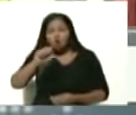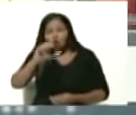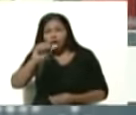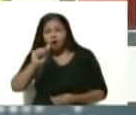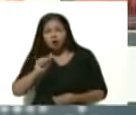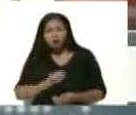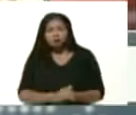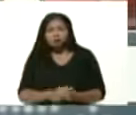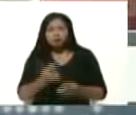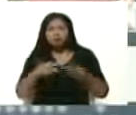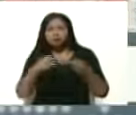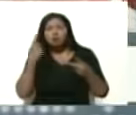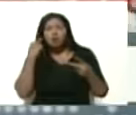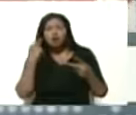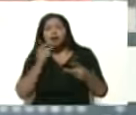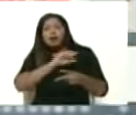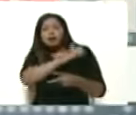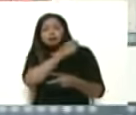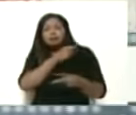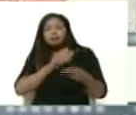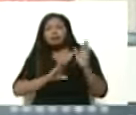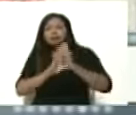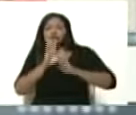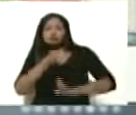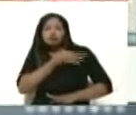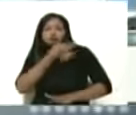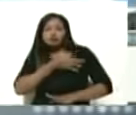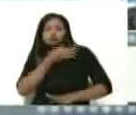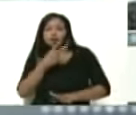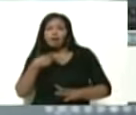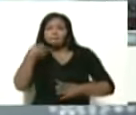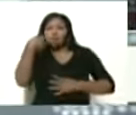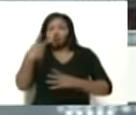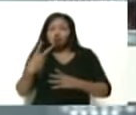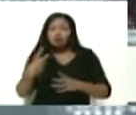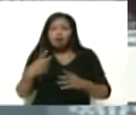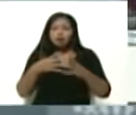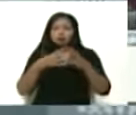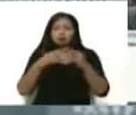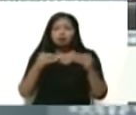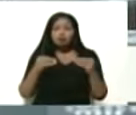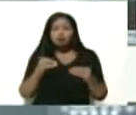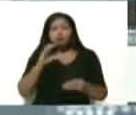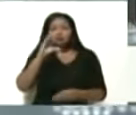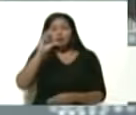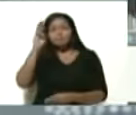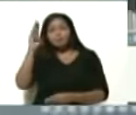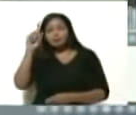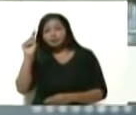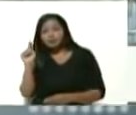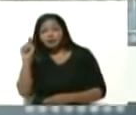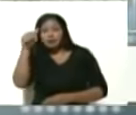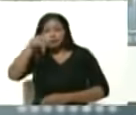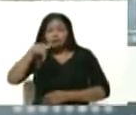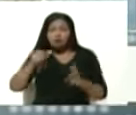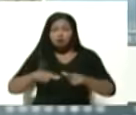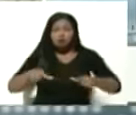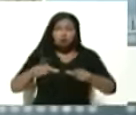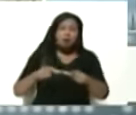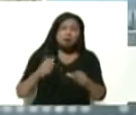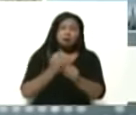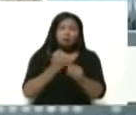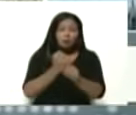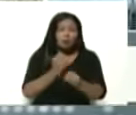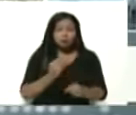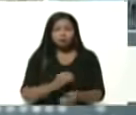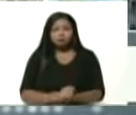Carolina Rebolledo, ella es gerente de desarrollo social, vocera de los CPT de aquí, de esta planta.